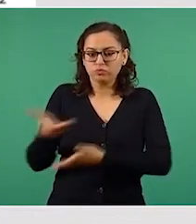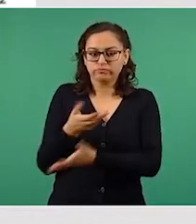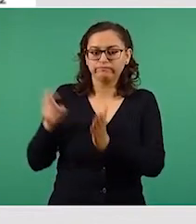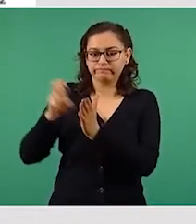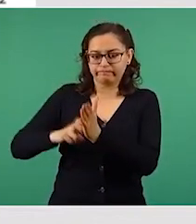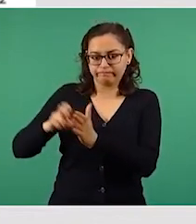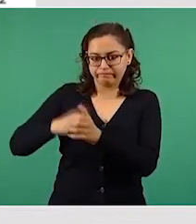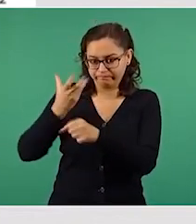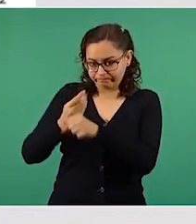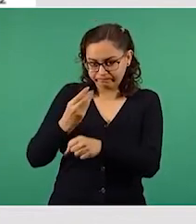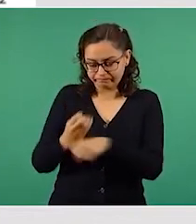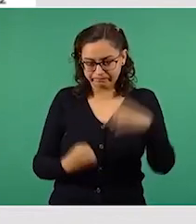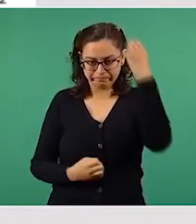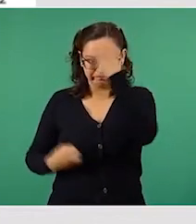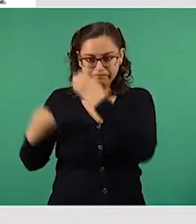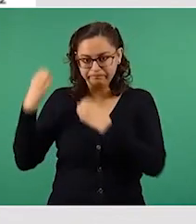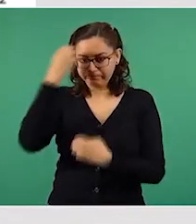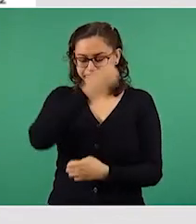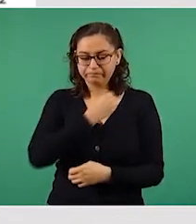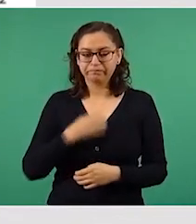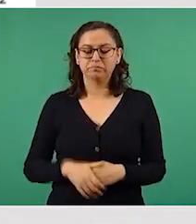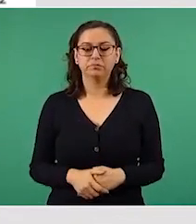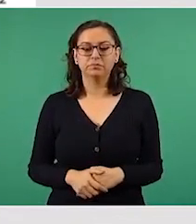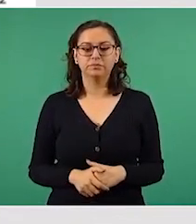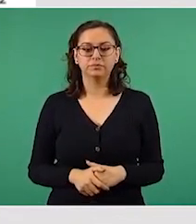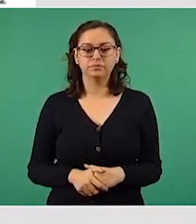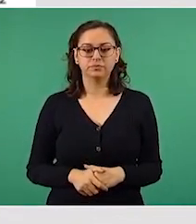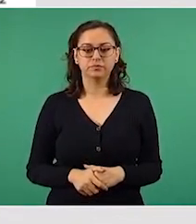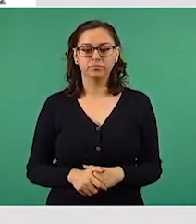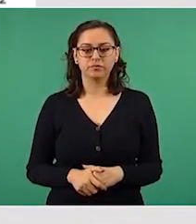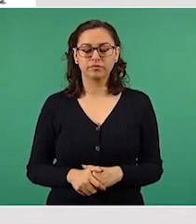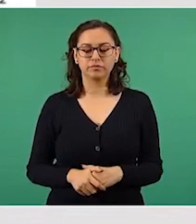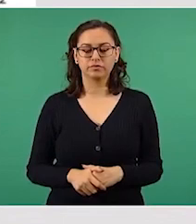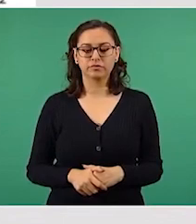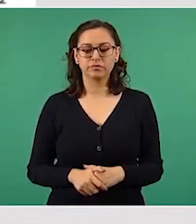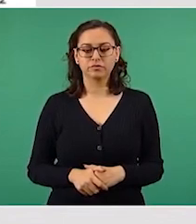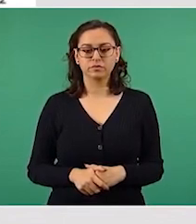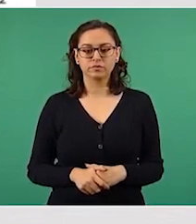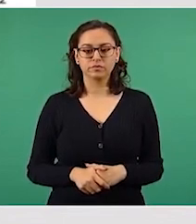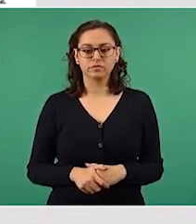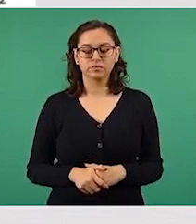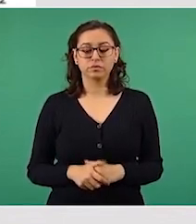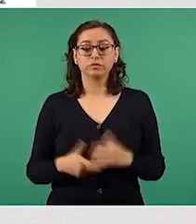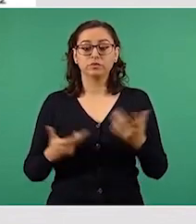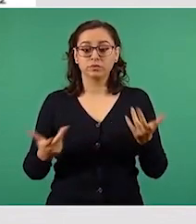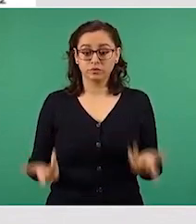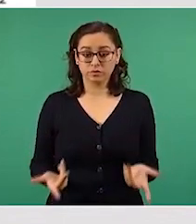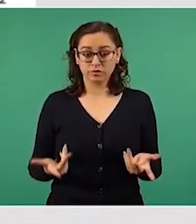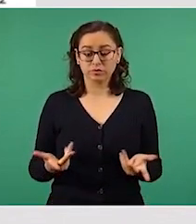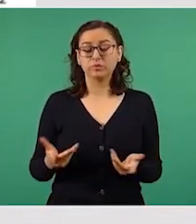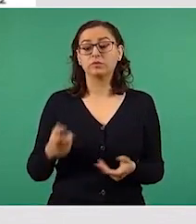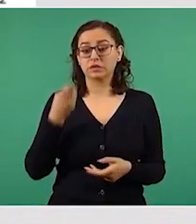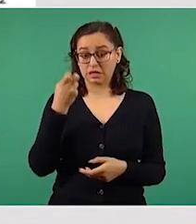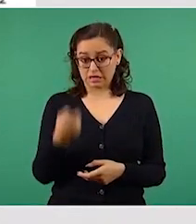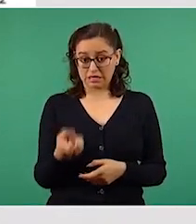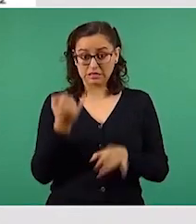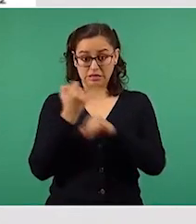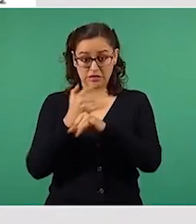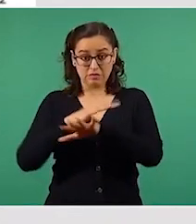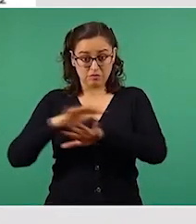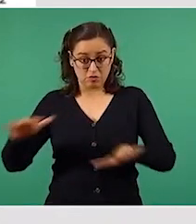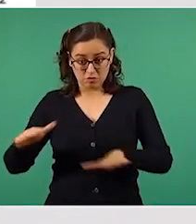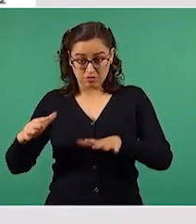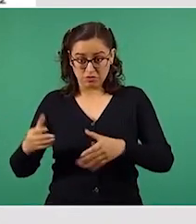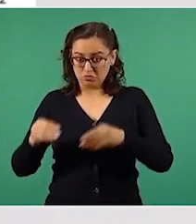la evaluación socioeconómica. El análisis costo-beneficio en sus versiones públicas e íntegras